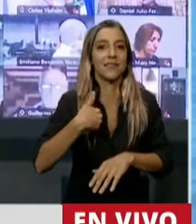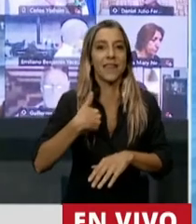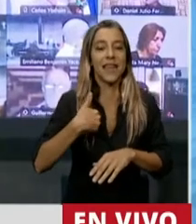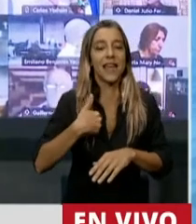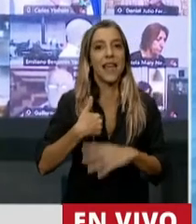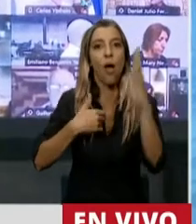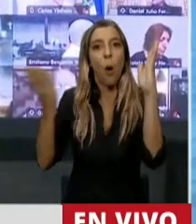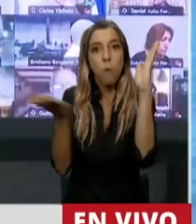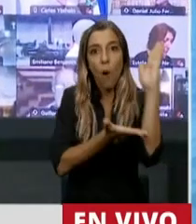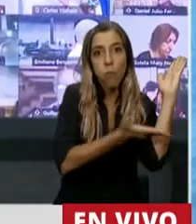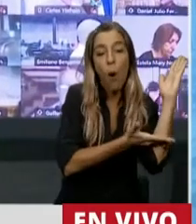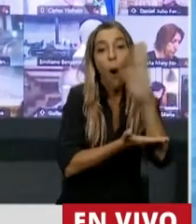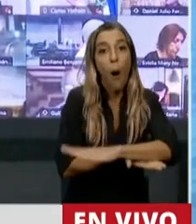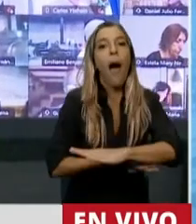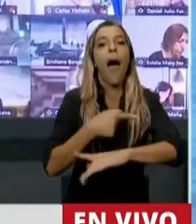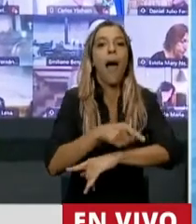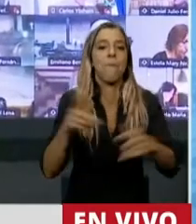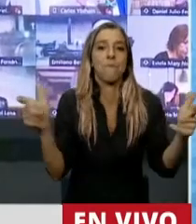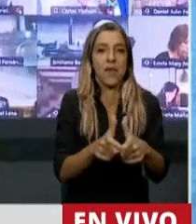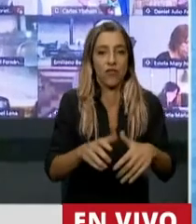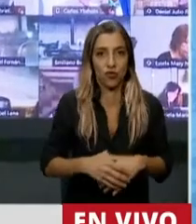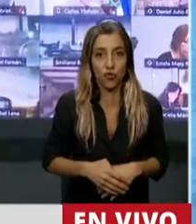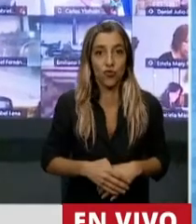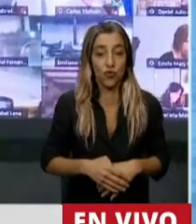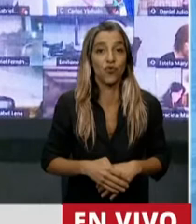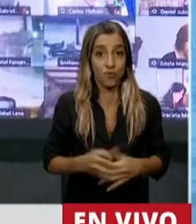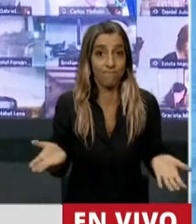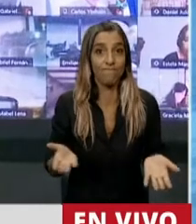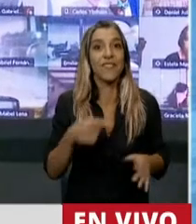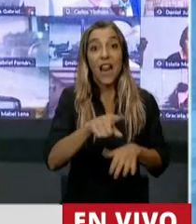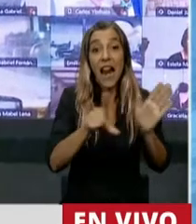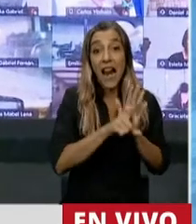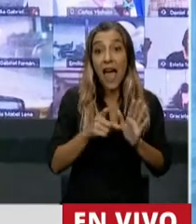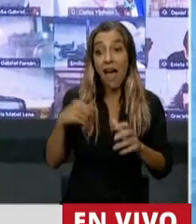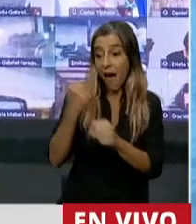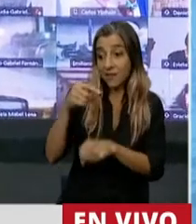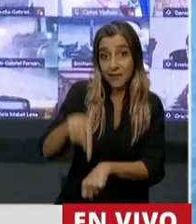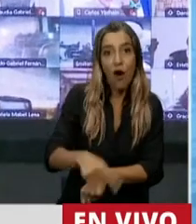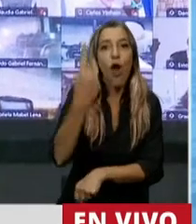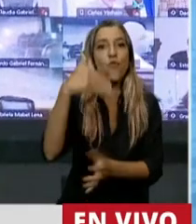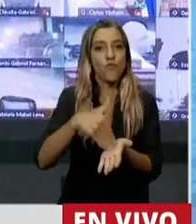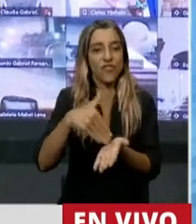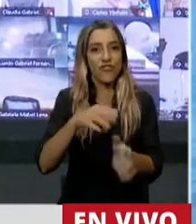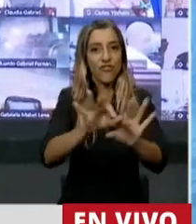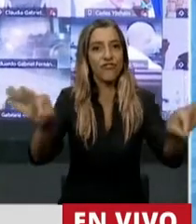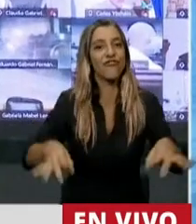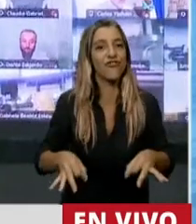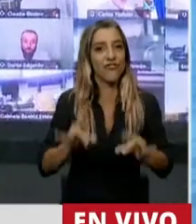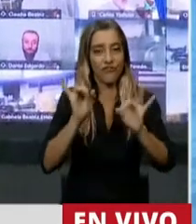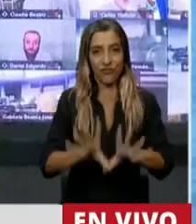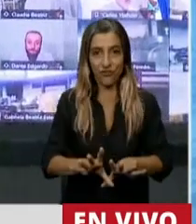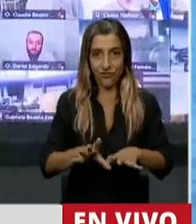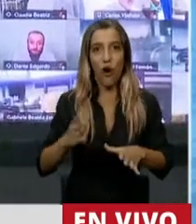ley hasta acá, se deforestaron un millón de hectáreas. Ahora, nosotros como miembro del Congreso, el Congreso